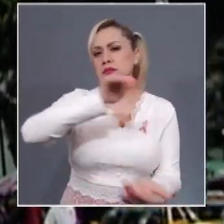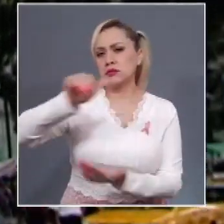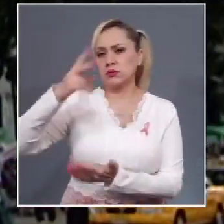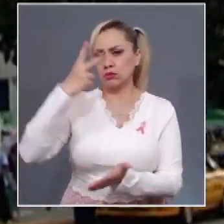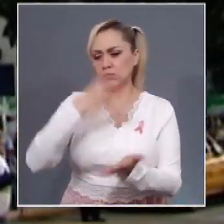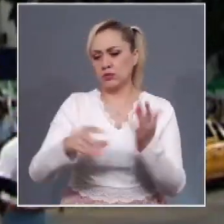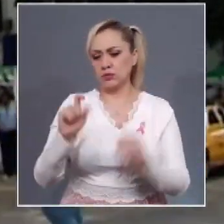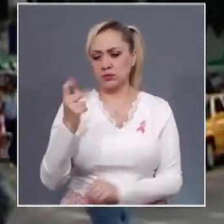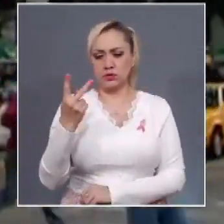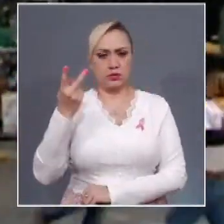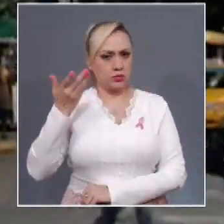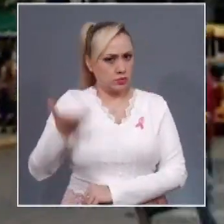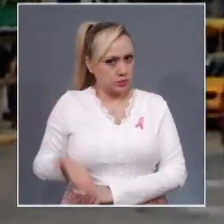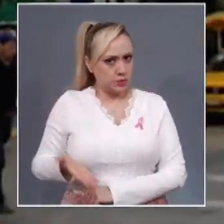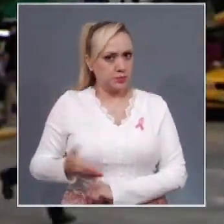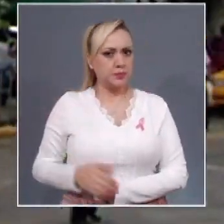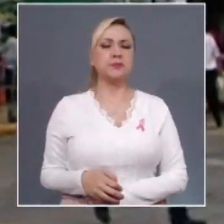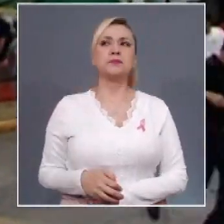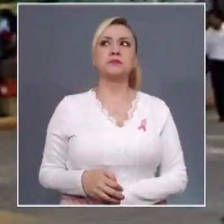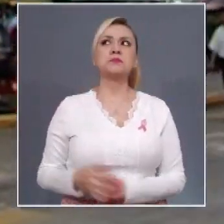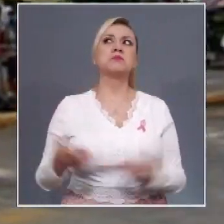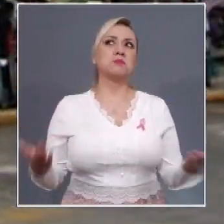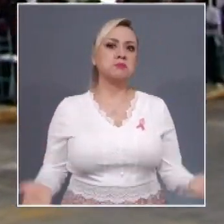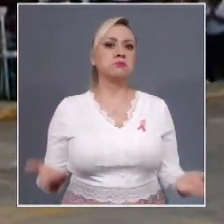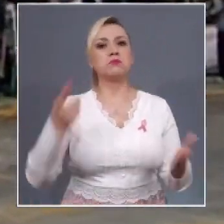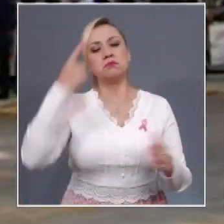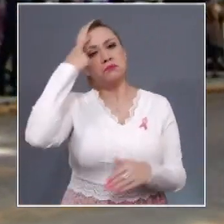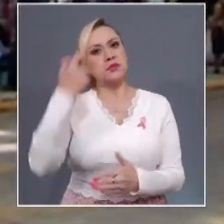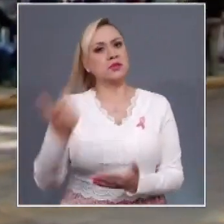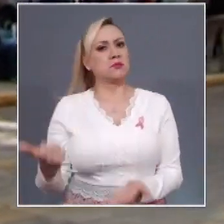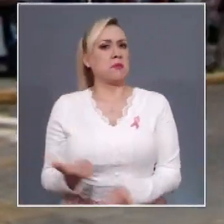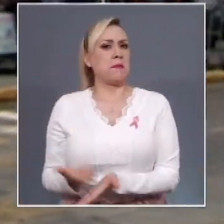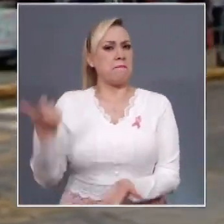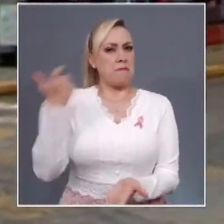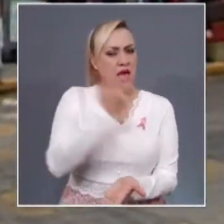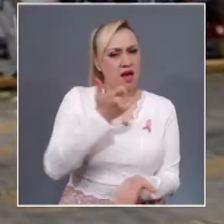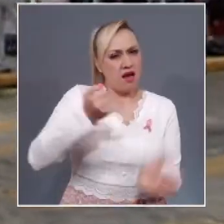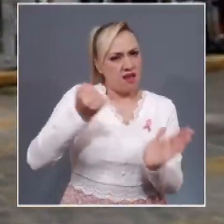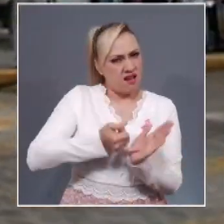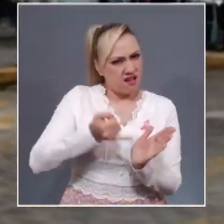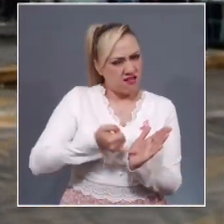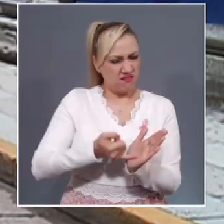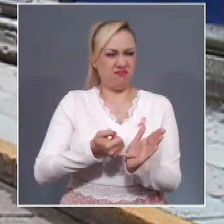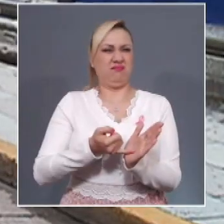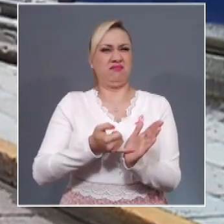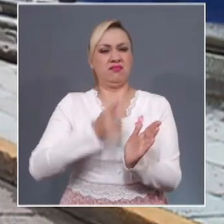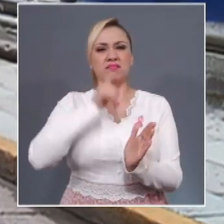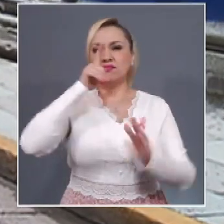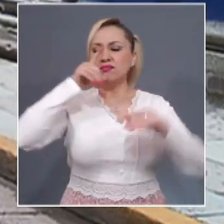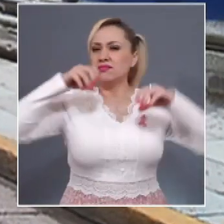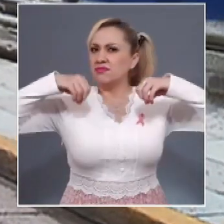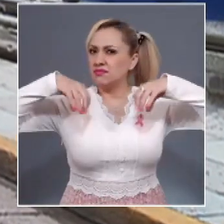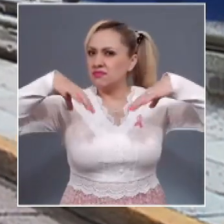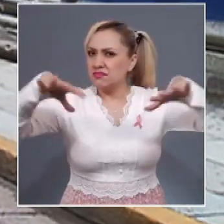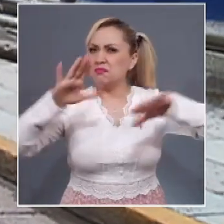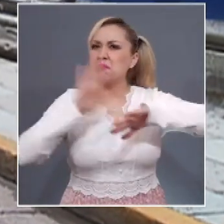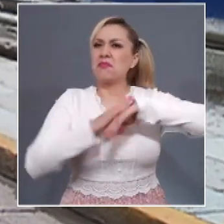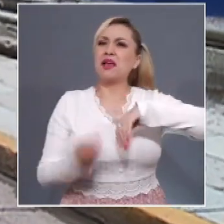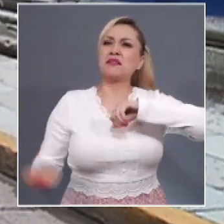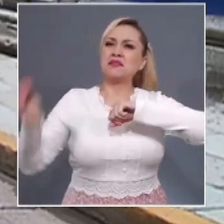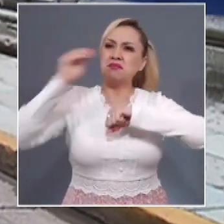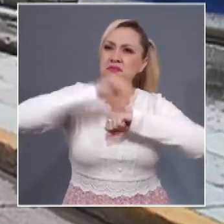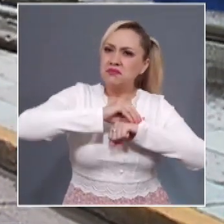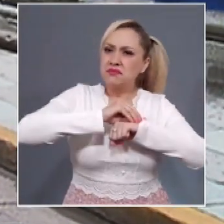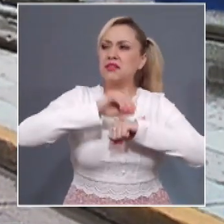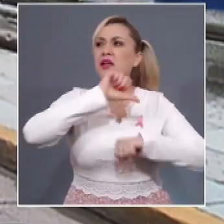invalidó normas que establecían el cobro de una contribución por el servicio de alumbrado público con base en el importe del consumo de